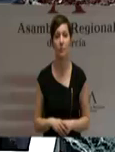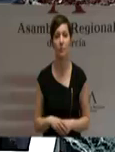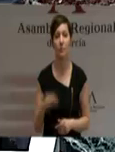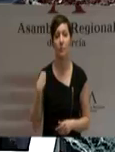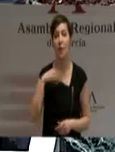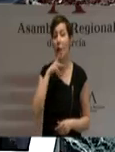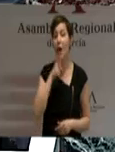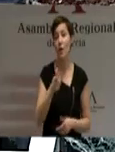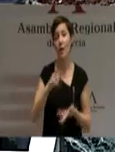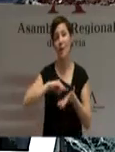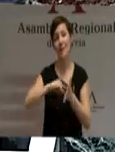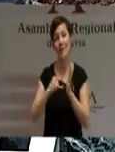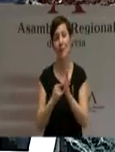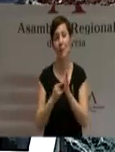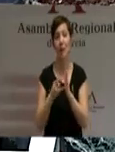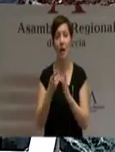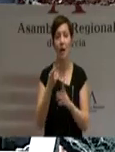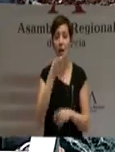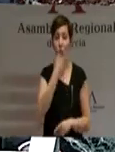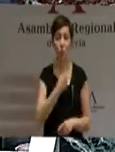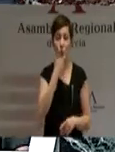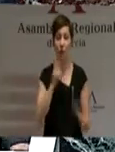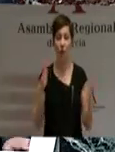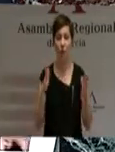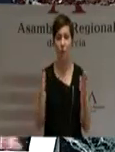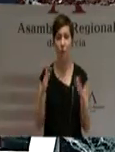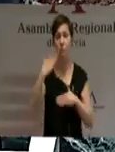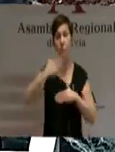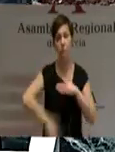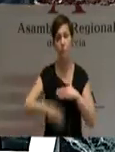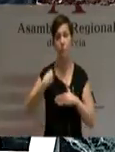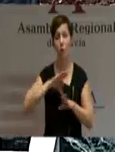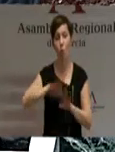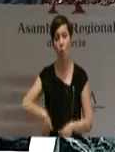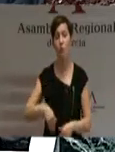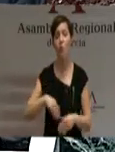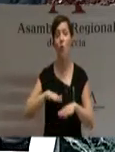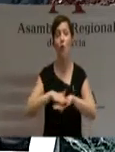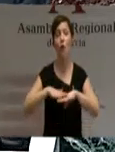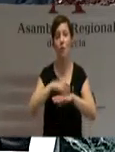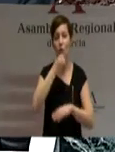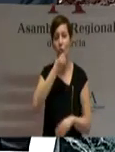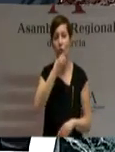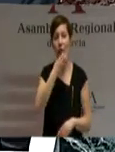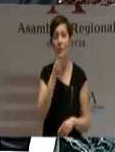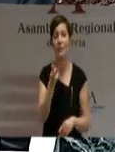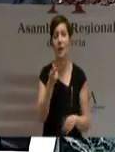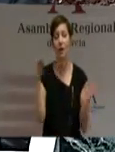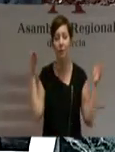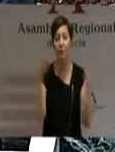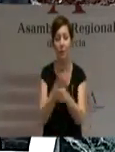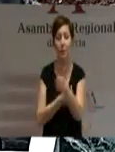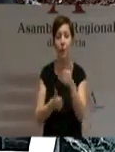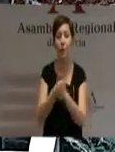sistema de duración quinquenal, elaborado por el último Gobierno Nacional del Partido Socialista, ha atendido más a los intereses políticos